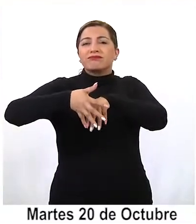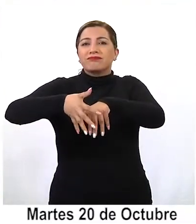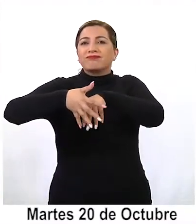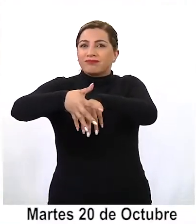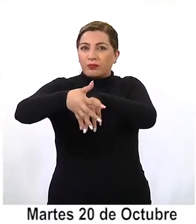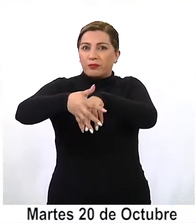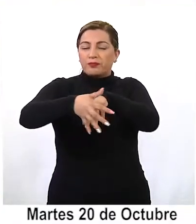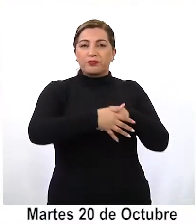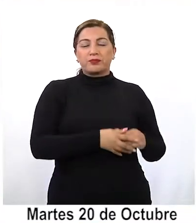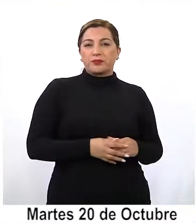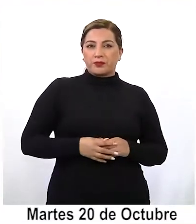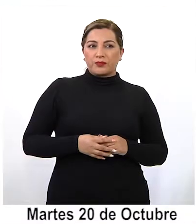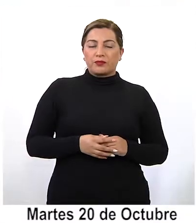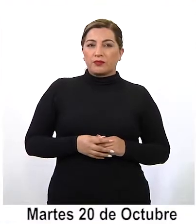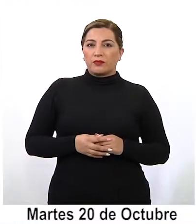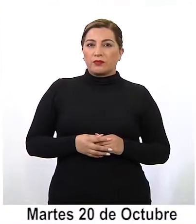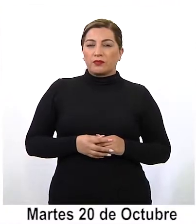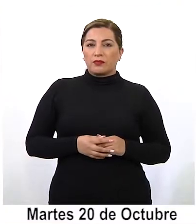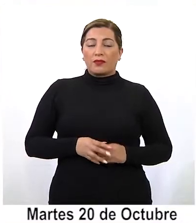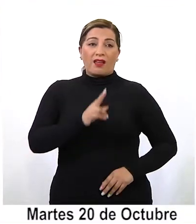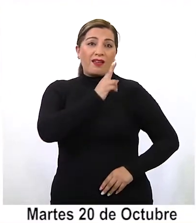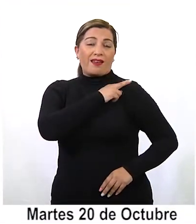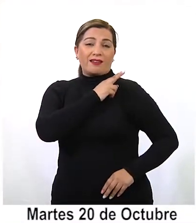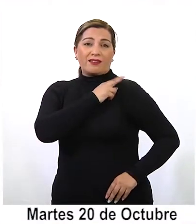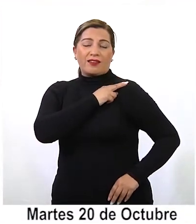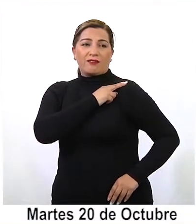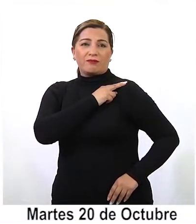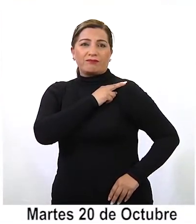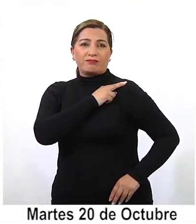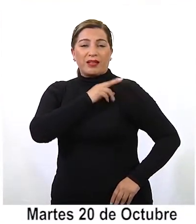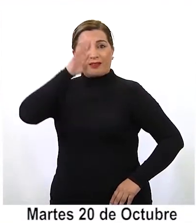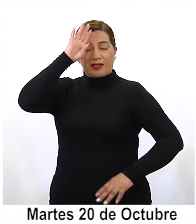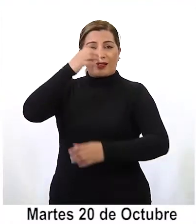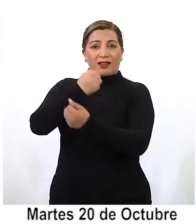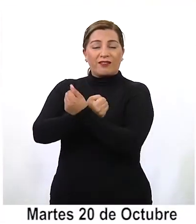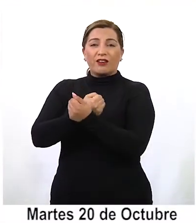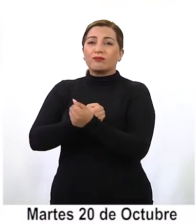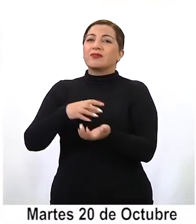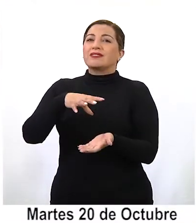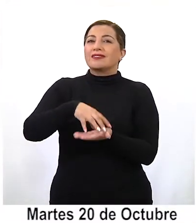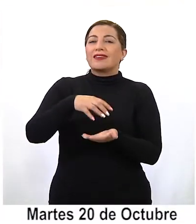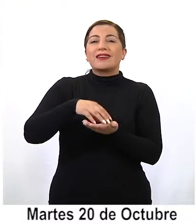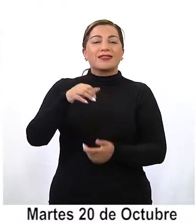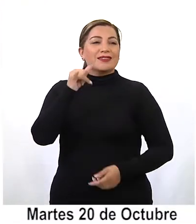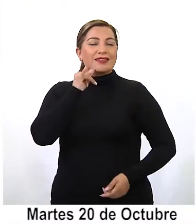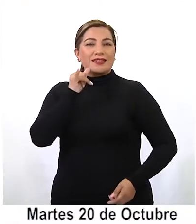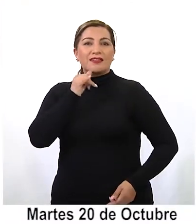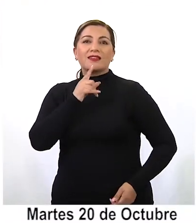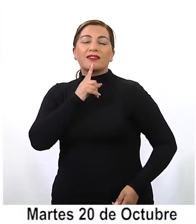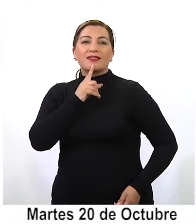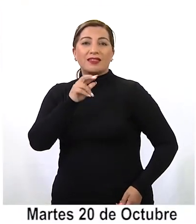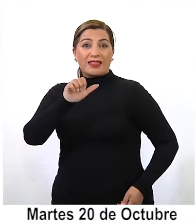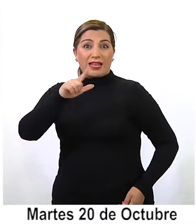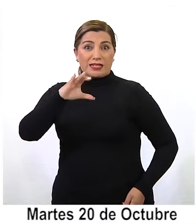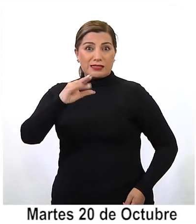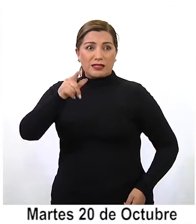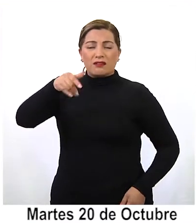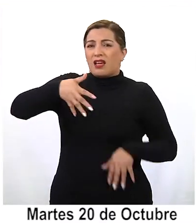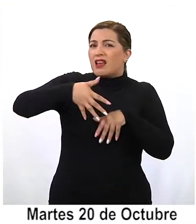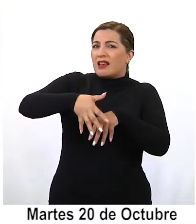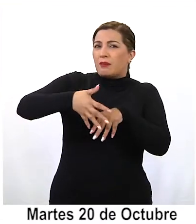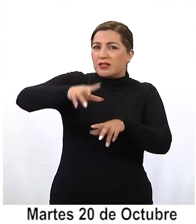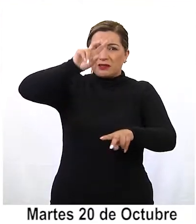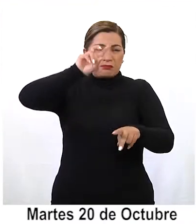calles de la ciudad. Según informó el jefe de la primera zona de carabineros de Tarapacá, General Sergio Telchi, en la marcha